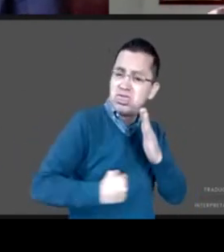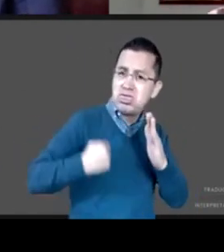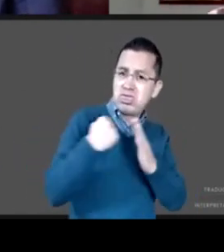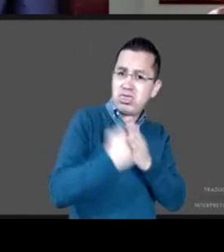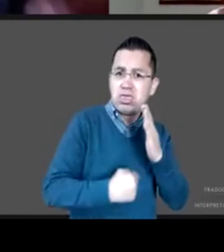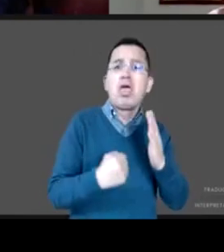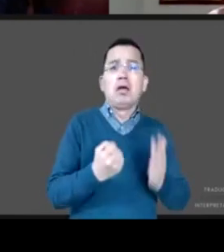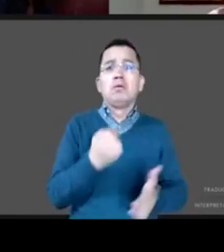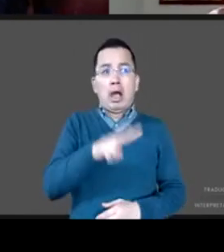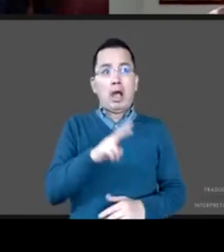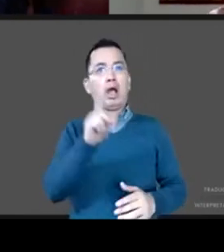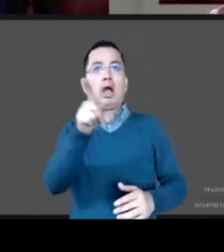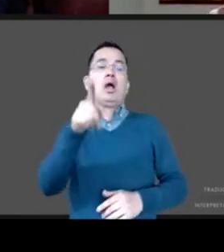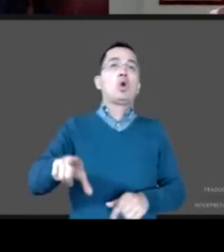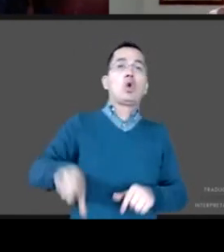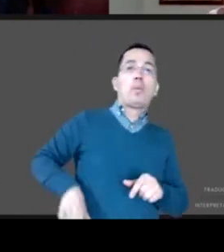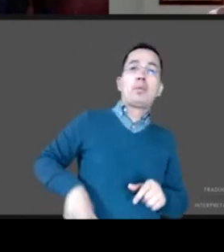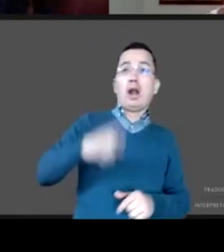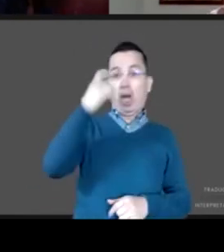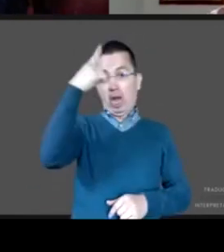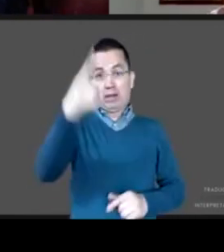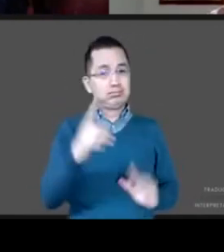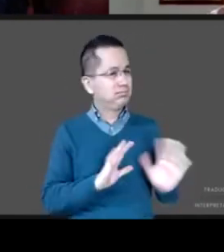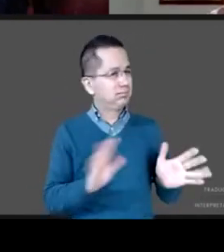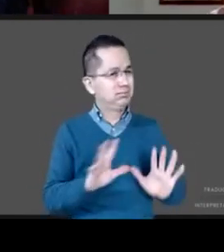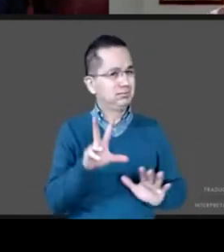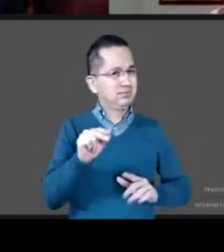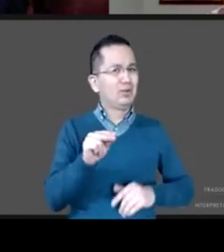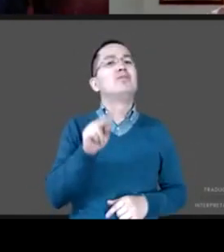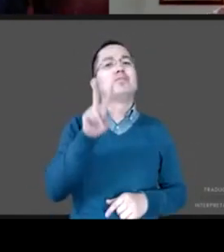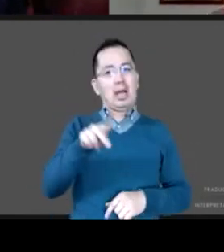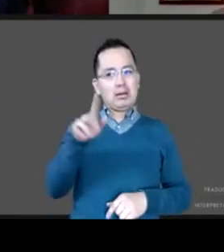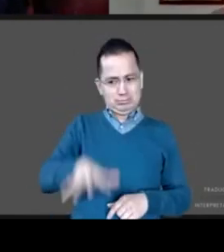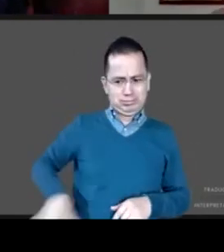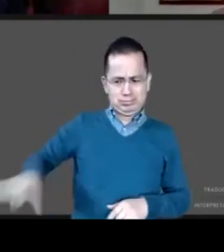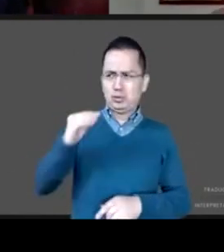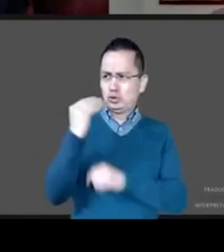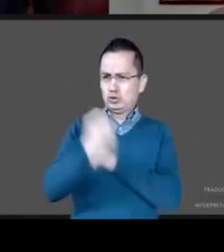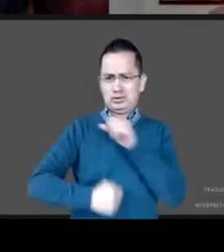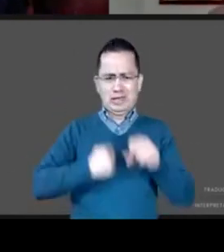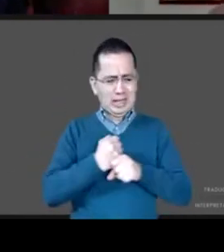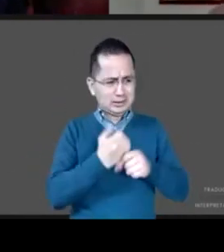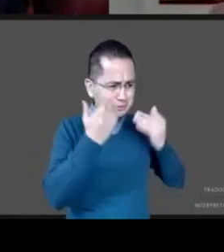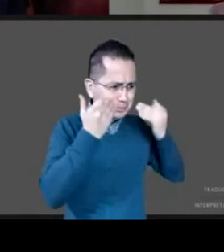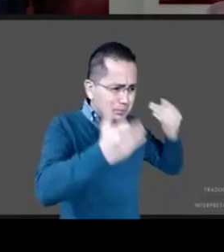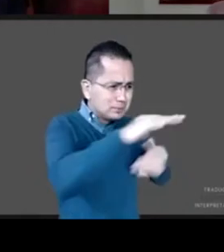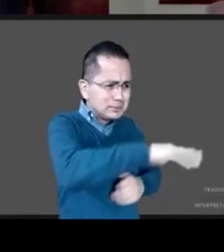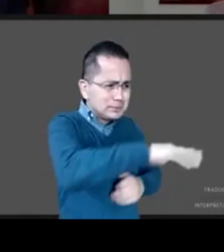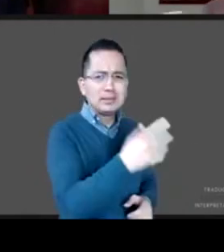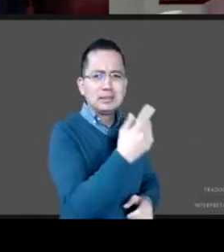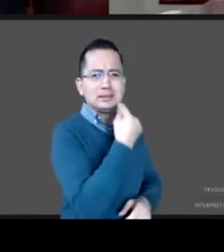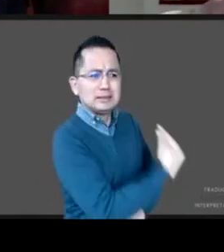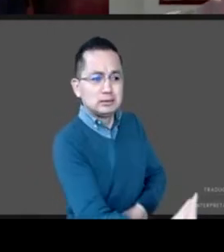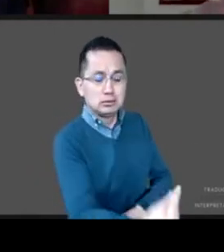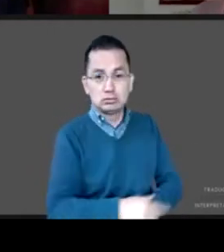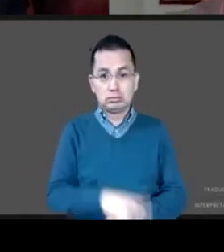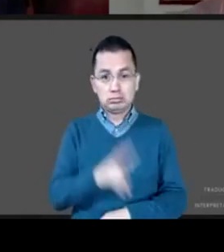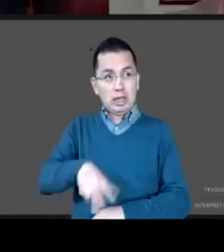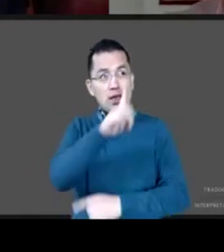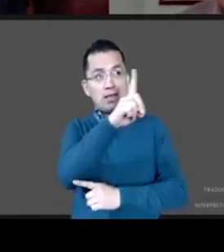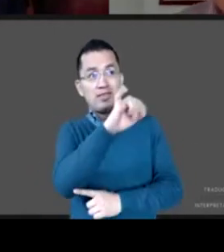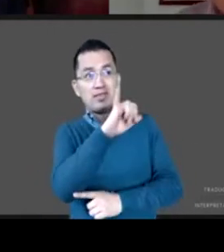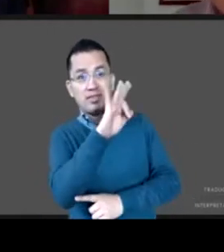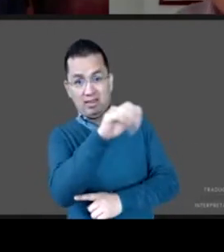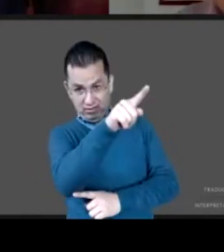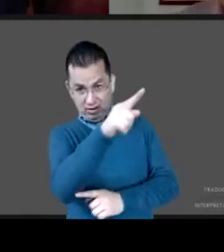La llamada institución de la infancia del Estado mexicano, llamada DIF, nunca tuvo las capacidades, las